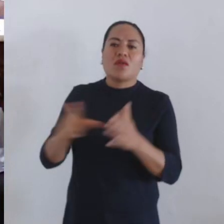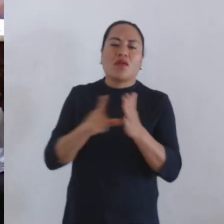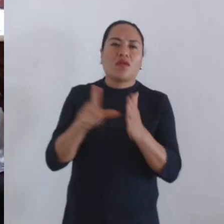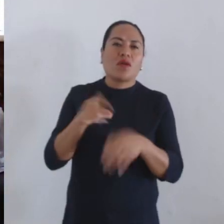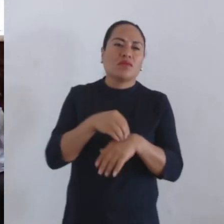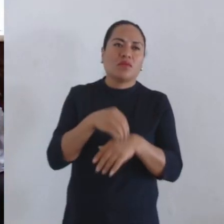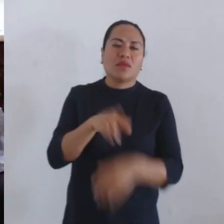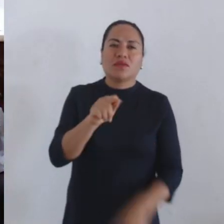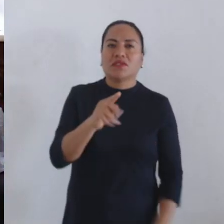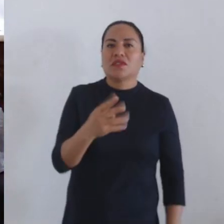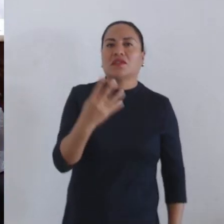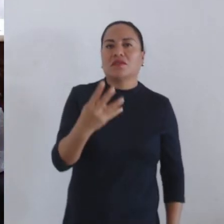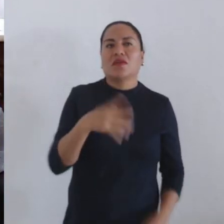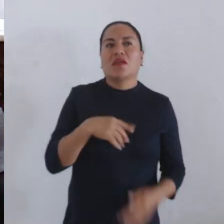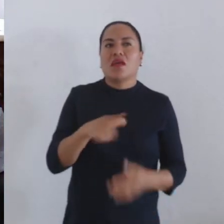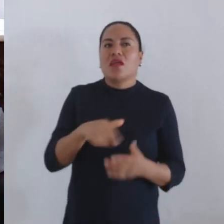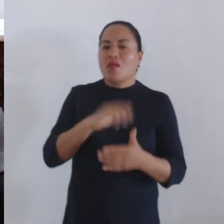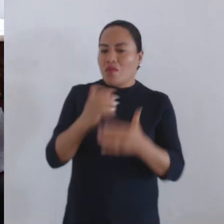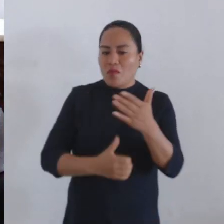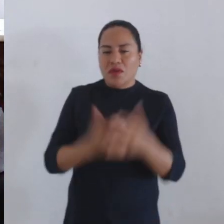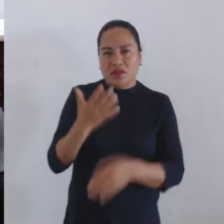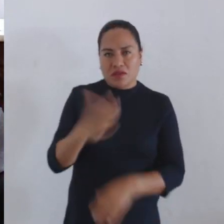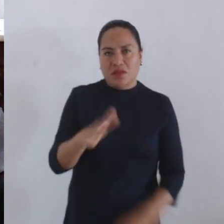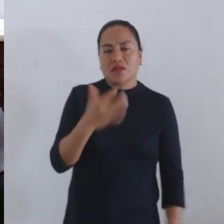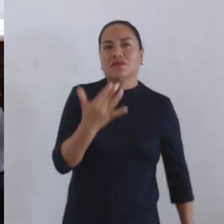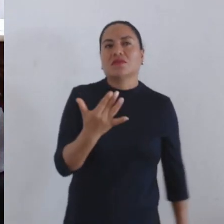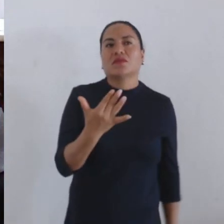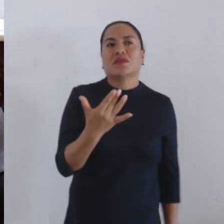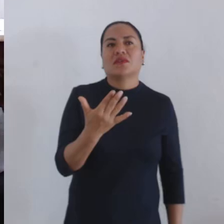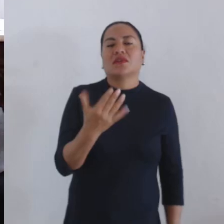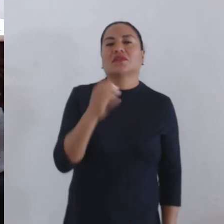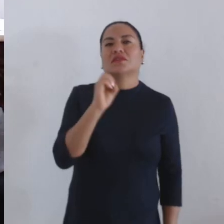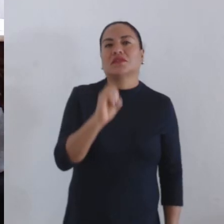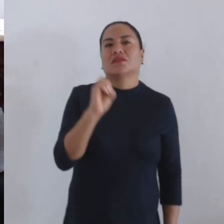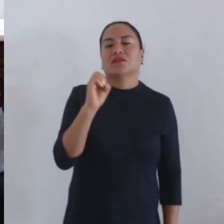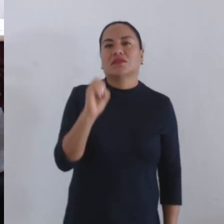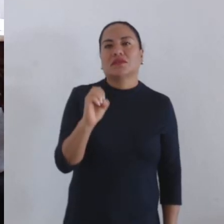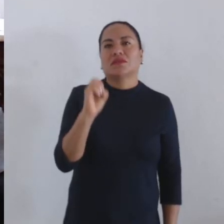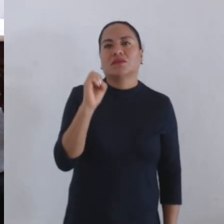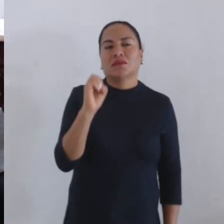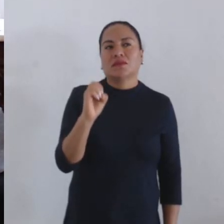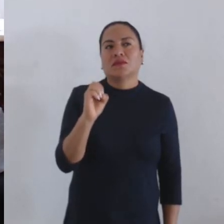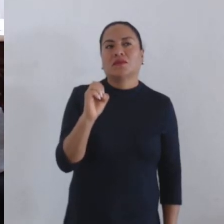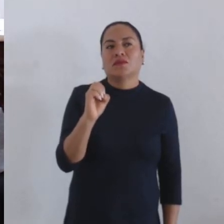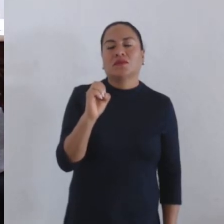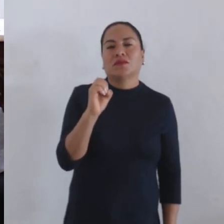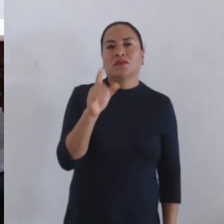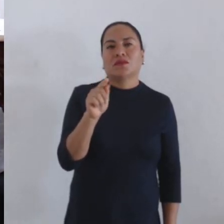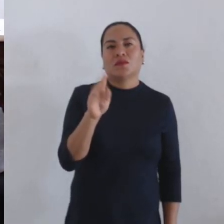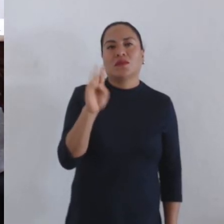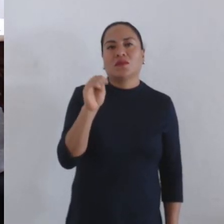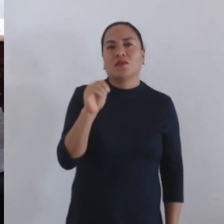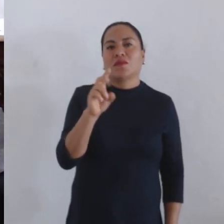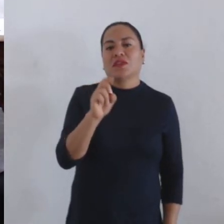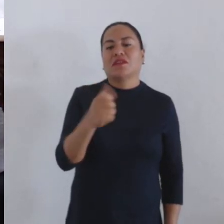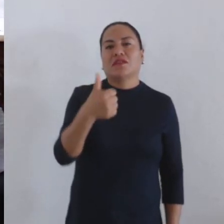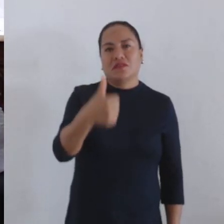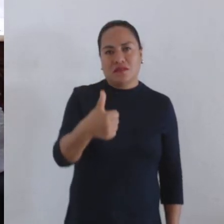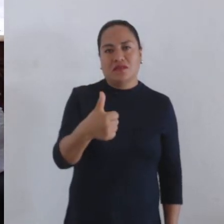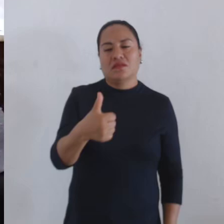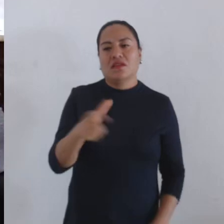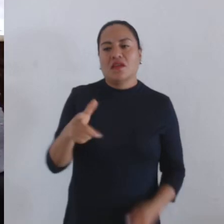74, objeto cuenta 1050-0000-7936,